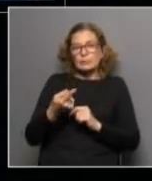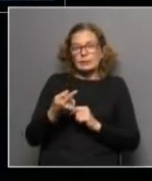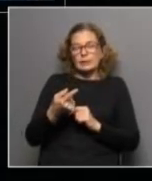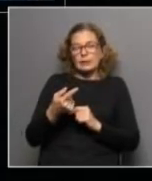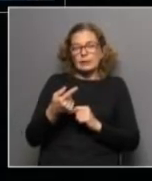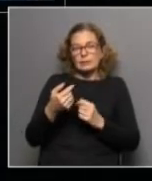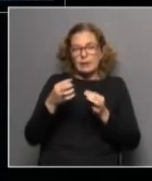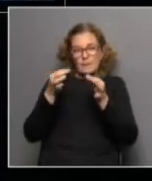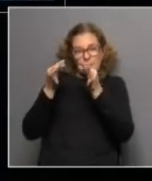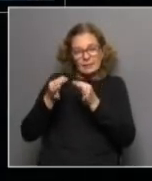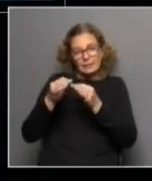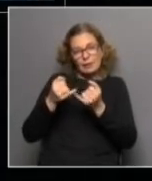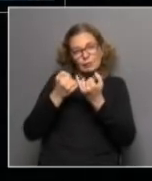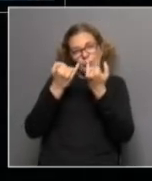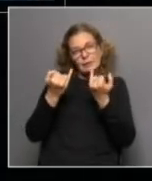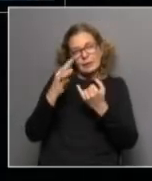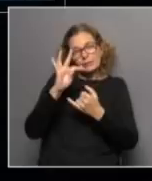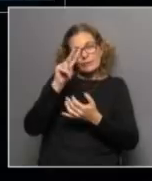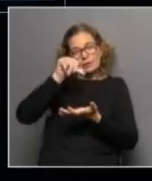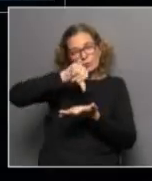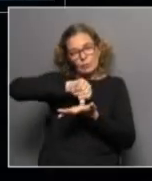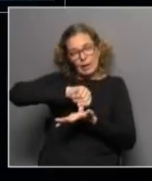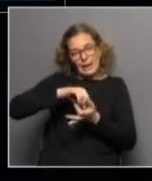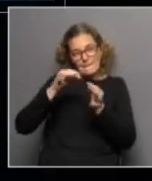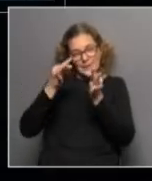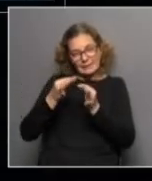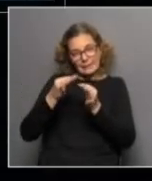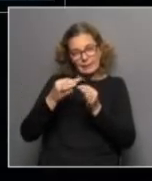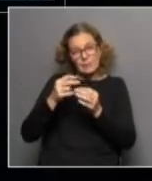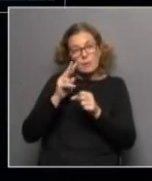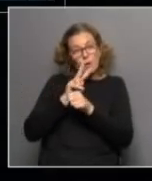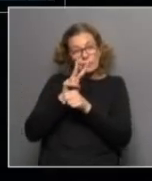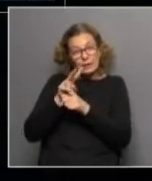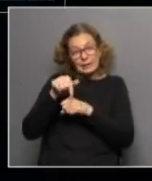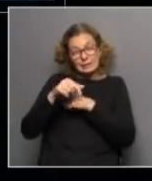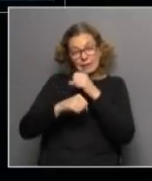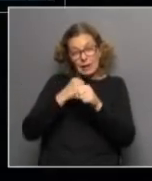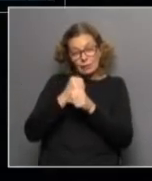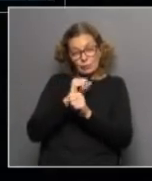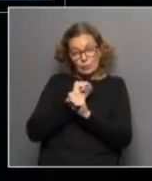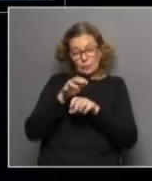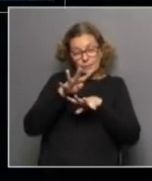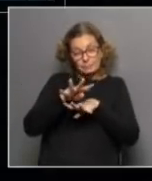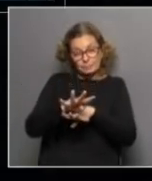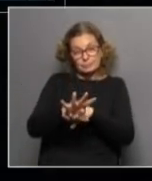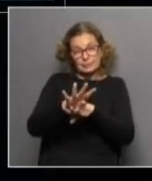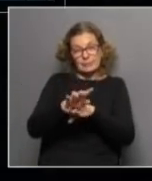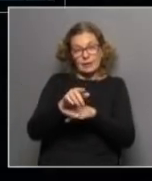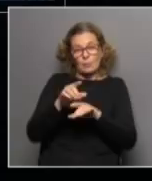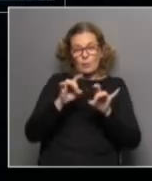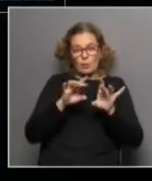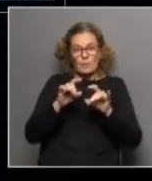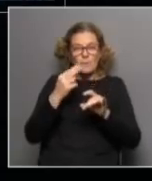una transmisión especial durante todo el día en TV Ciudad así que van a poder seguir este año no se puede marchar las condiciones